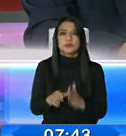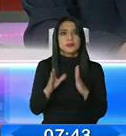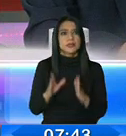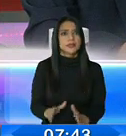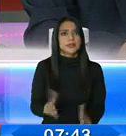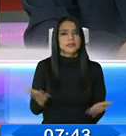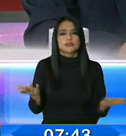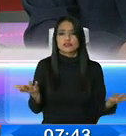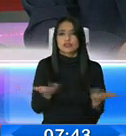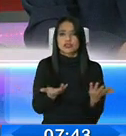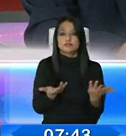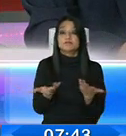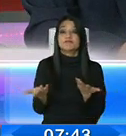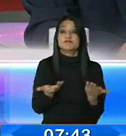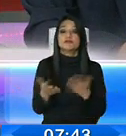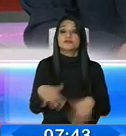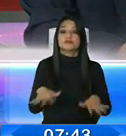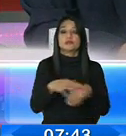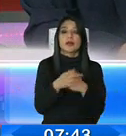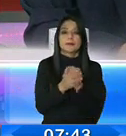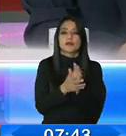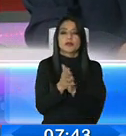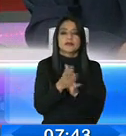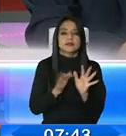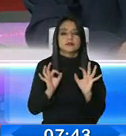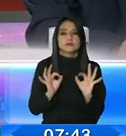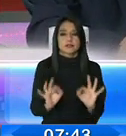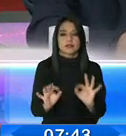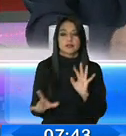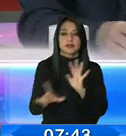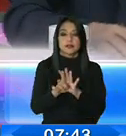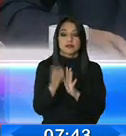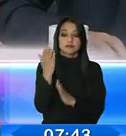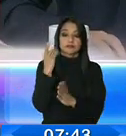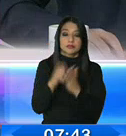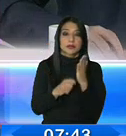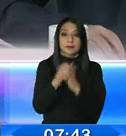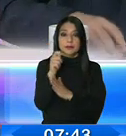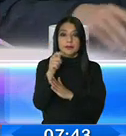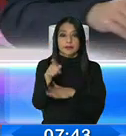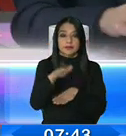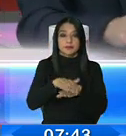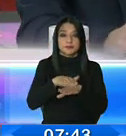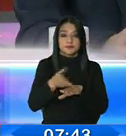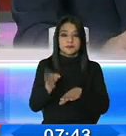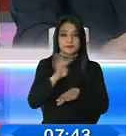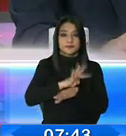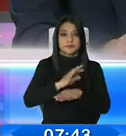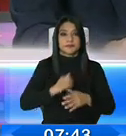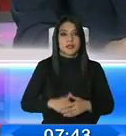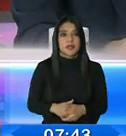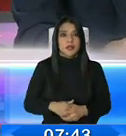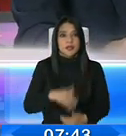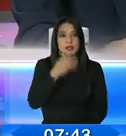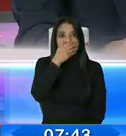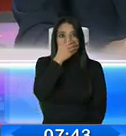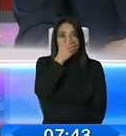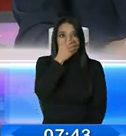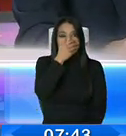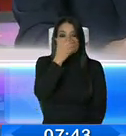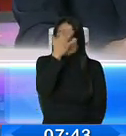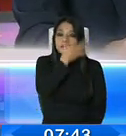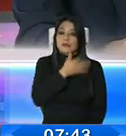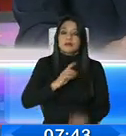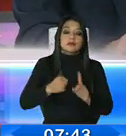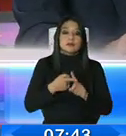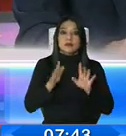¿qué sectores piensa que van a aprovechar de mejor manera la ley aprobada recientemente por la Asamblea Nacional? Roberto,